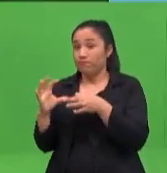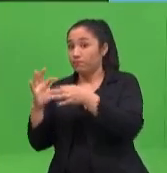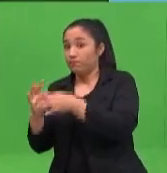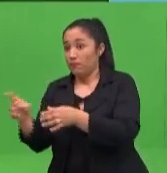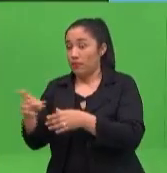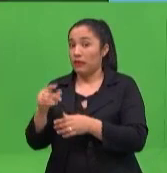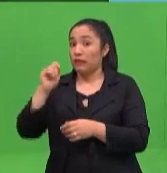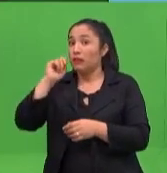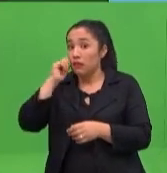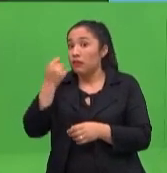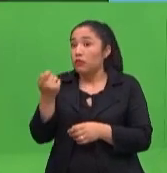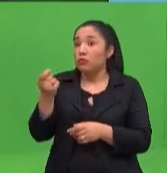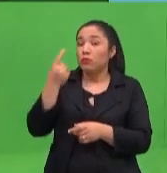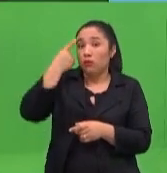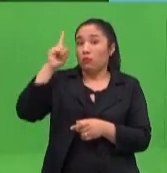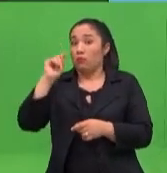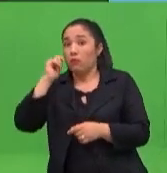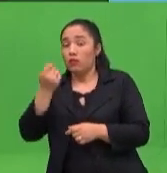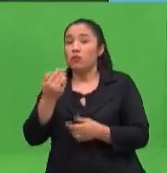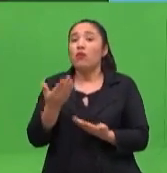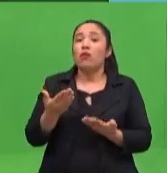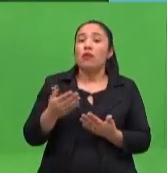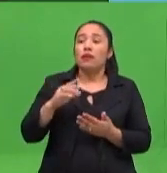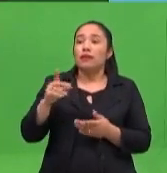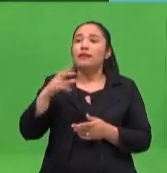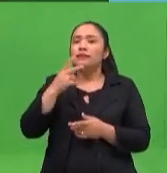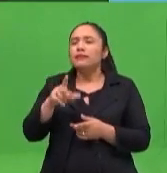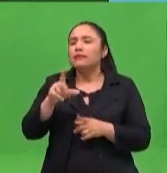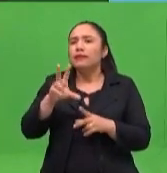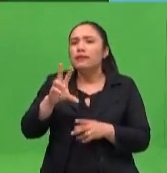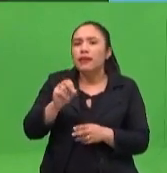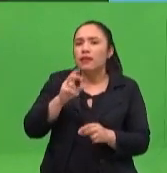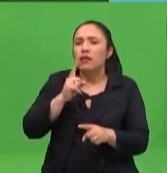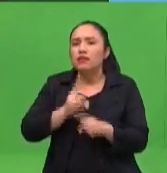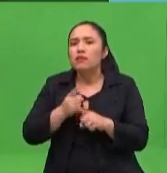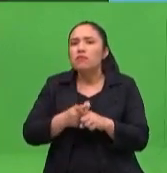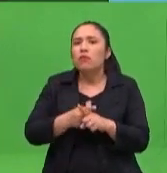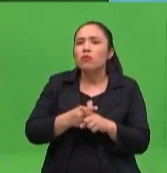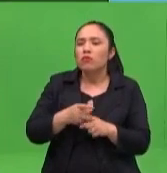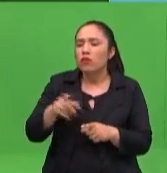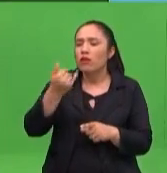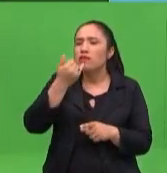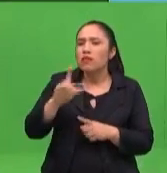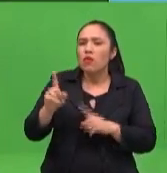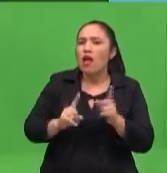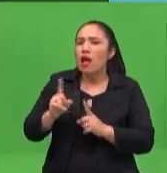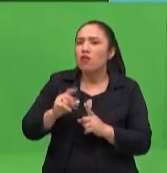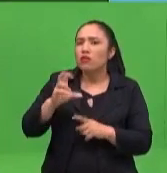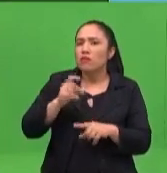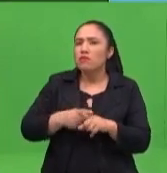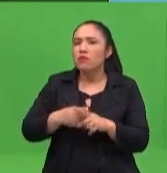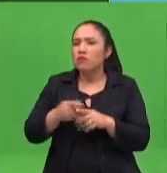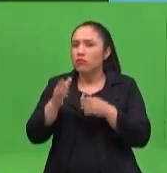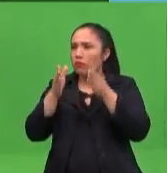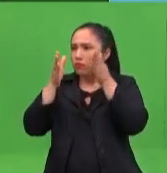que si bien son 30 minutitos nomás, por ahí hay niños a los que les va a costar más hacer las indicaciones